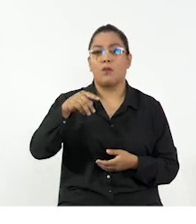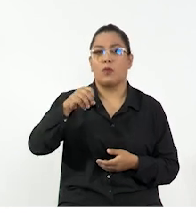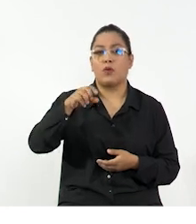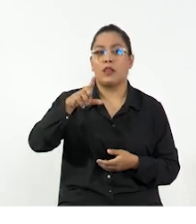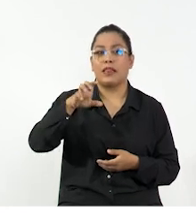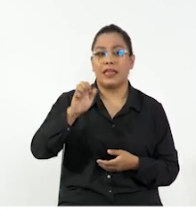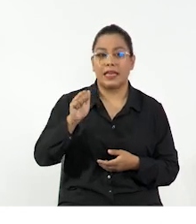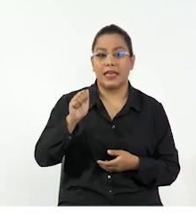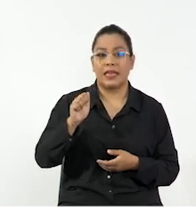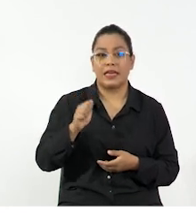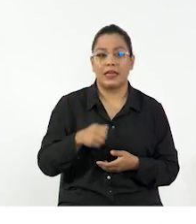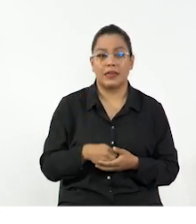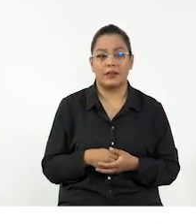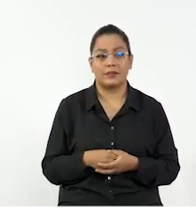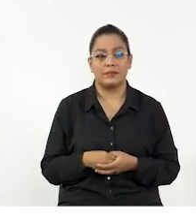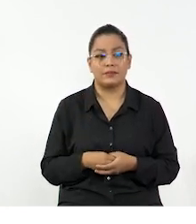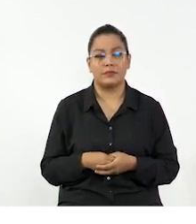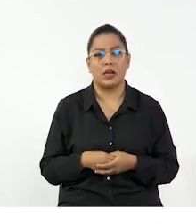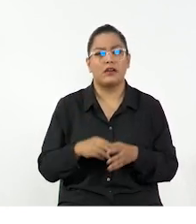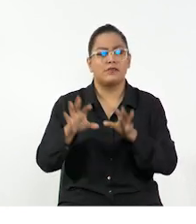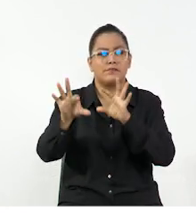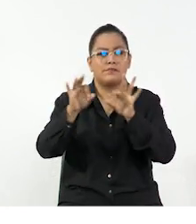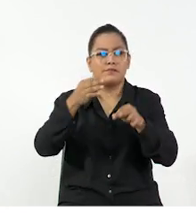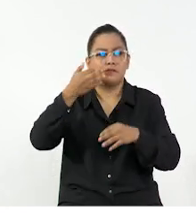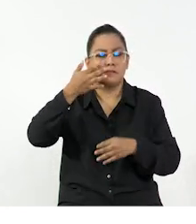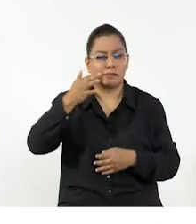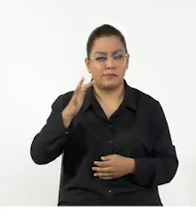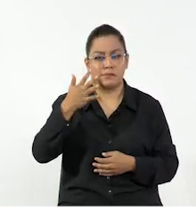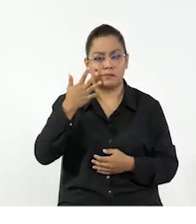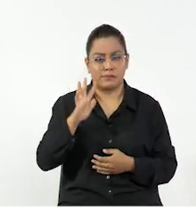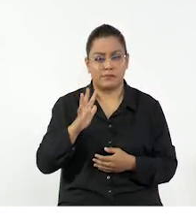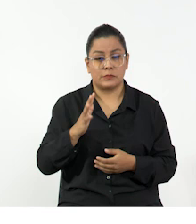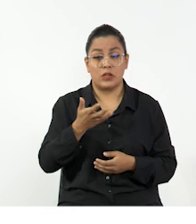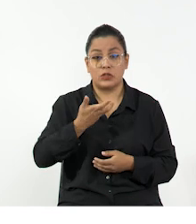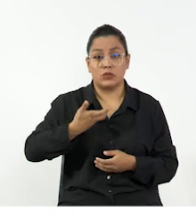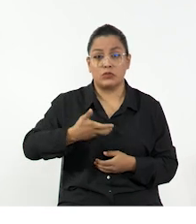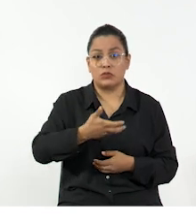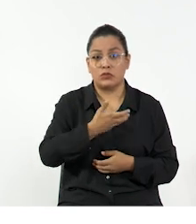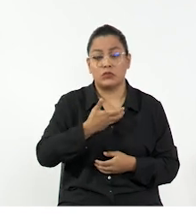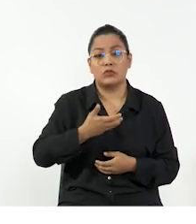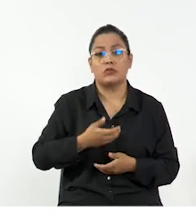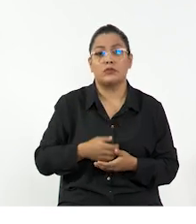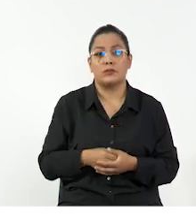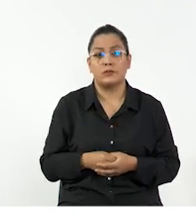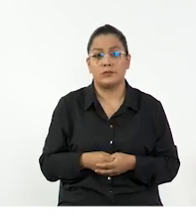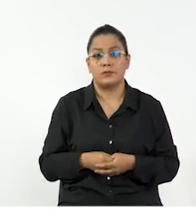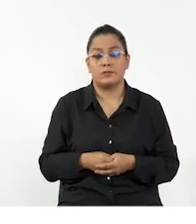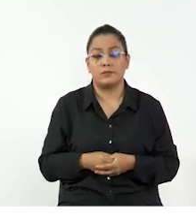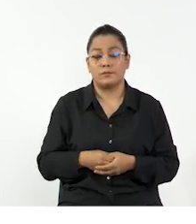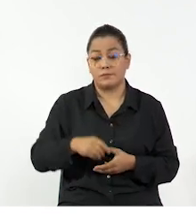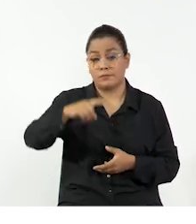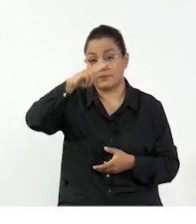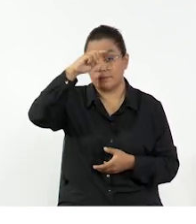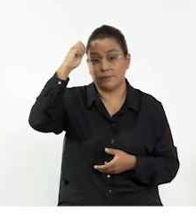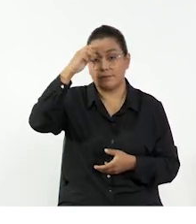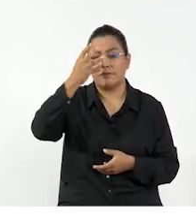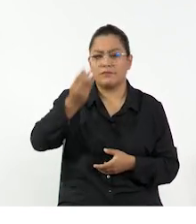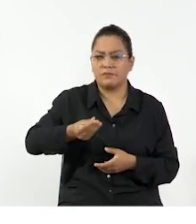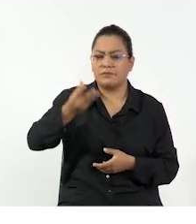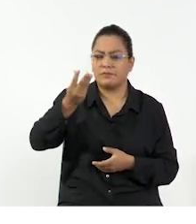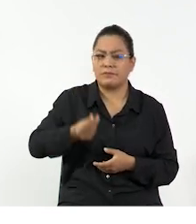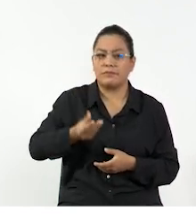la polea, el plano inclinado, la cuña y el tornillo. Son algunas de las máquinas simples con las que nosotros lidiamos